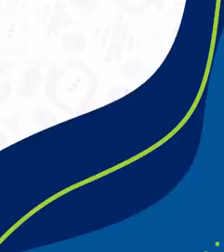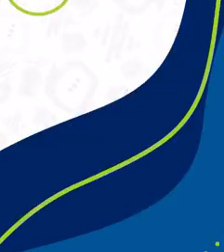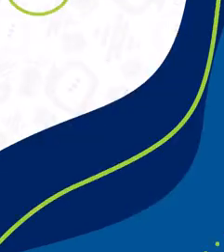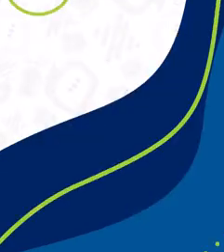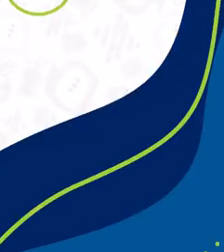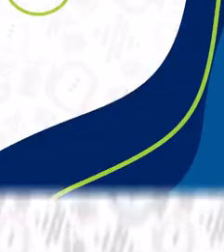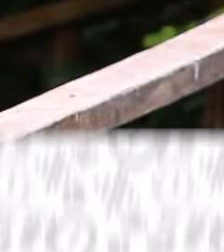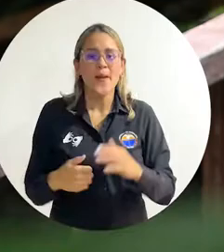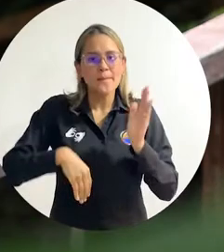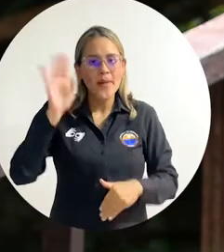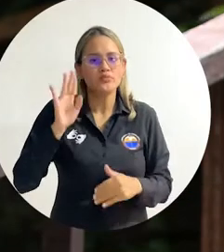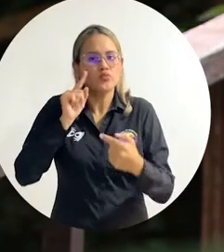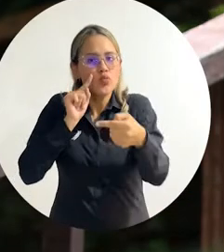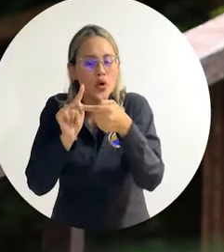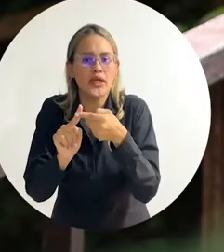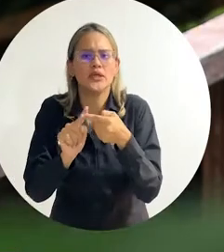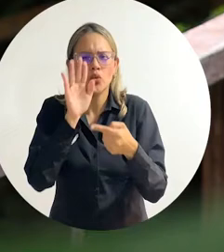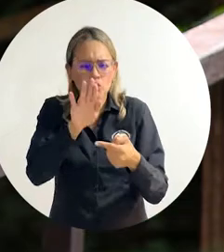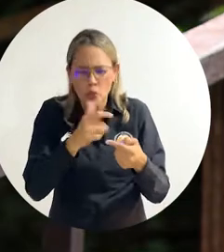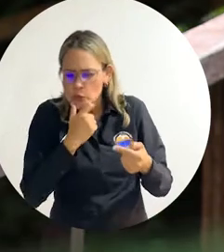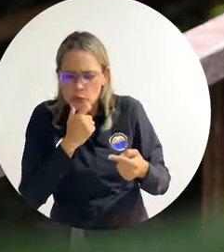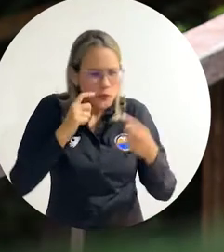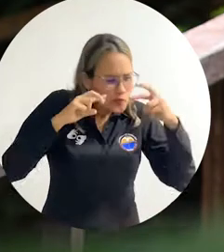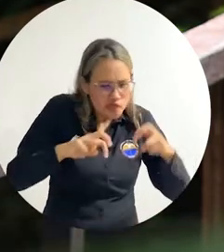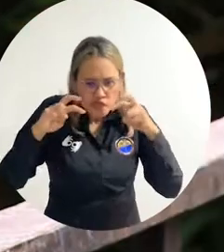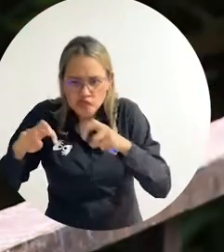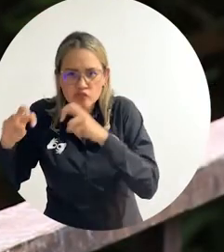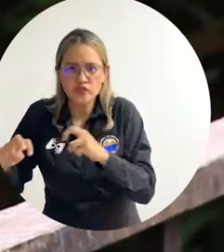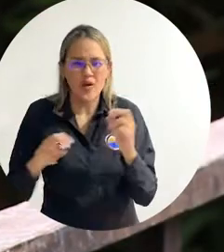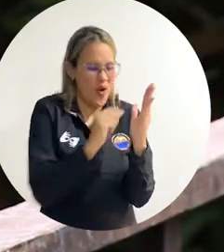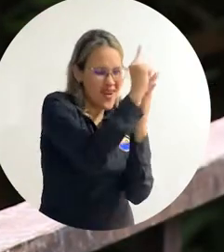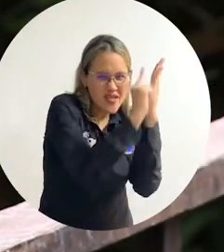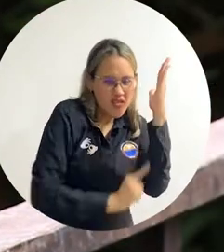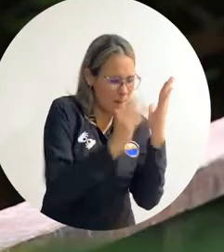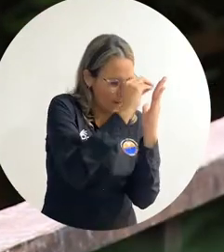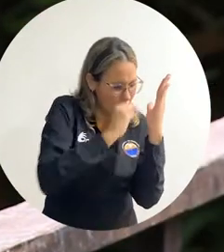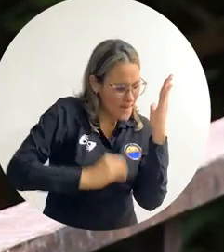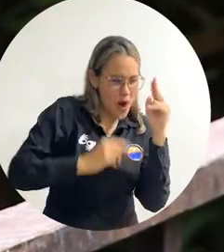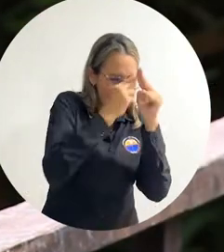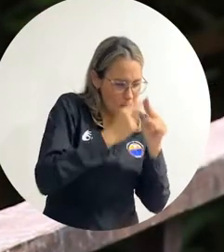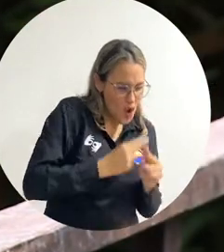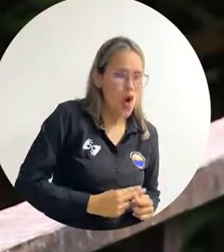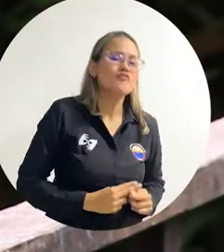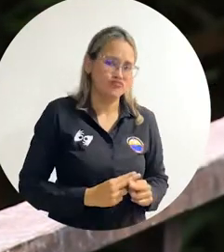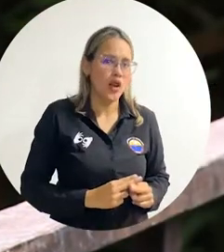Han tratado de desarrollar censos con diferentes técnicas de muestreo en fauna y en flora para